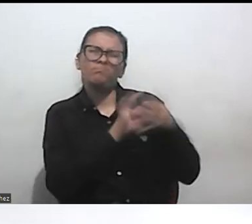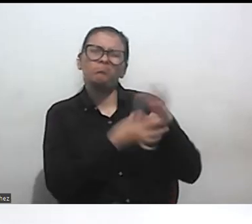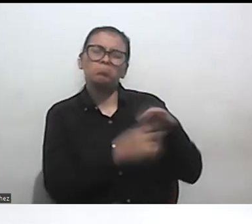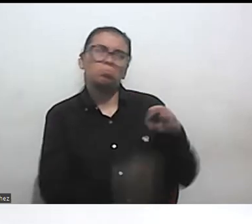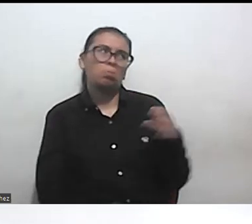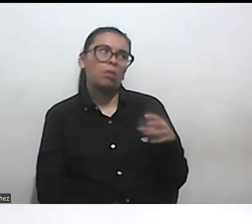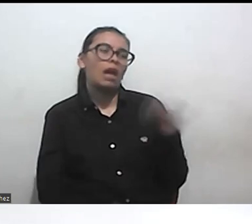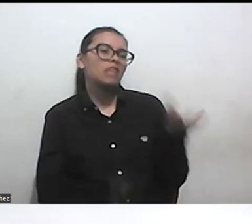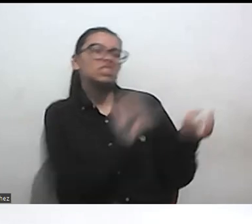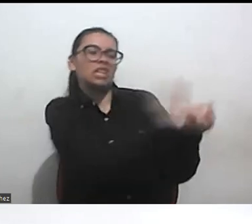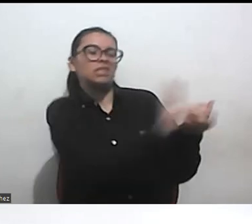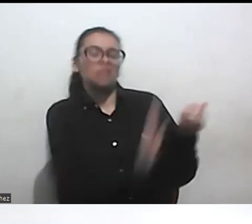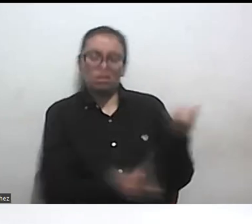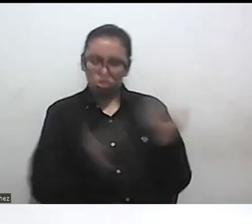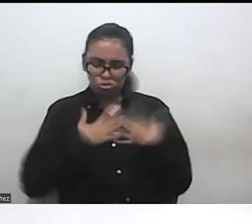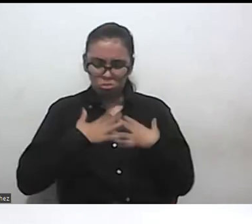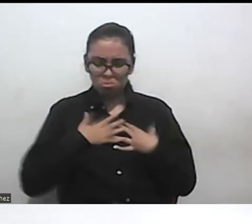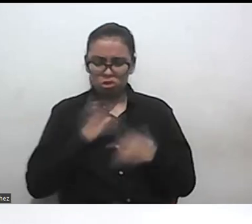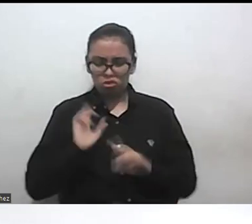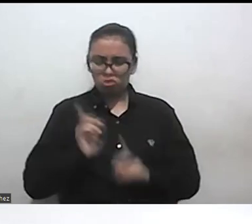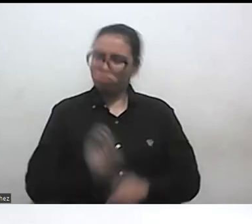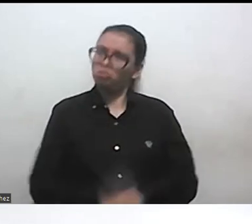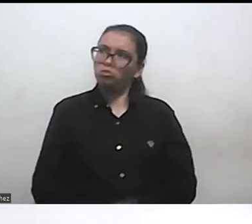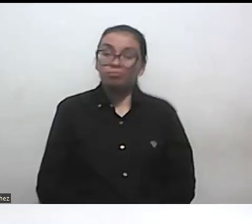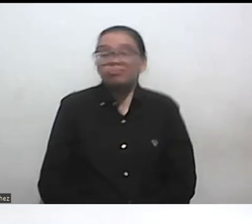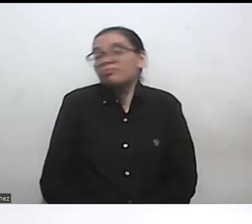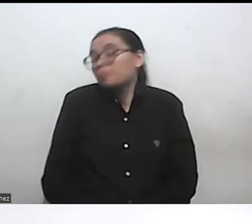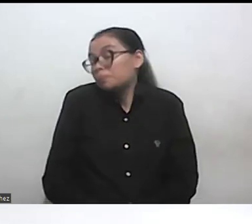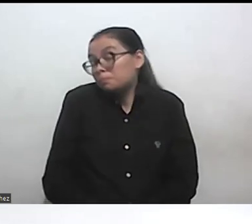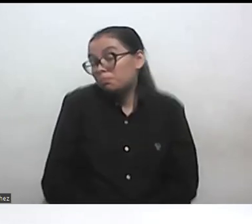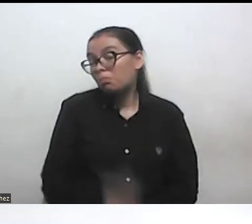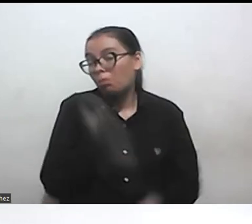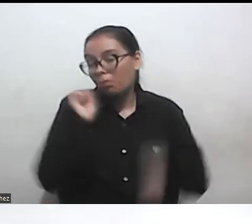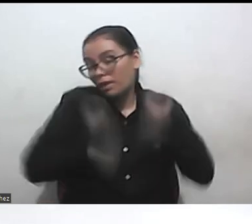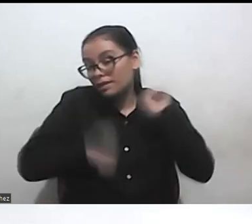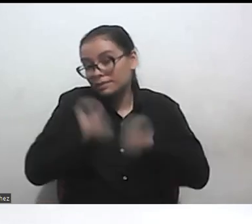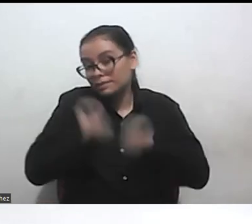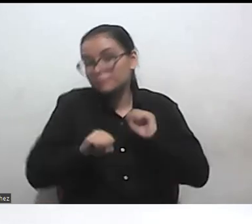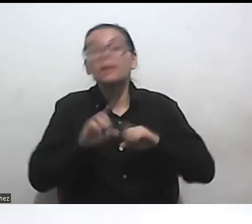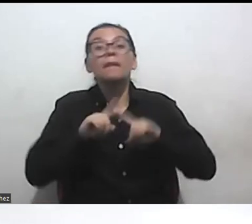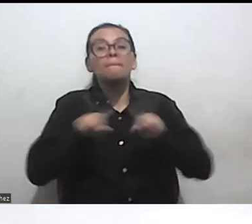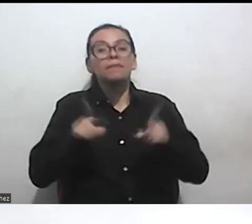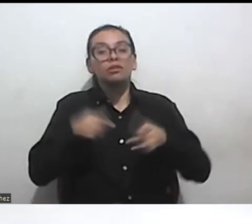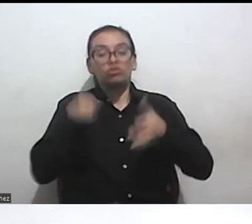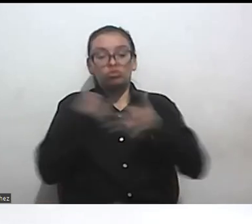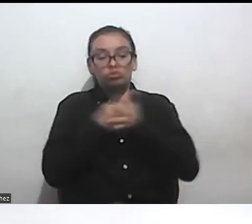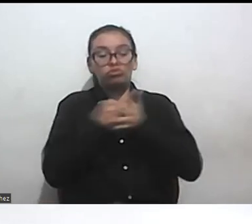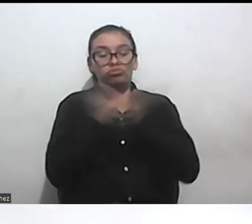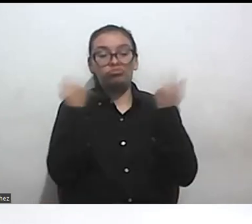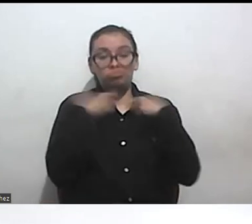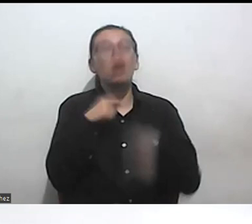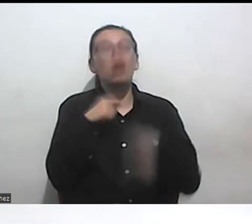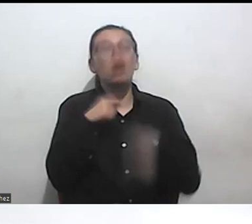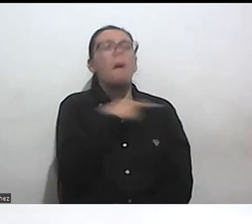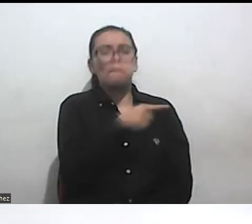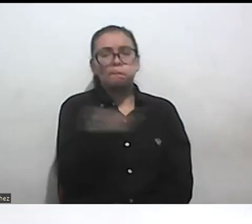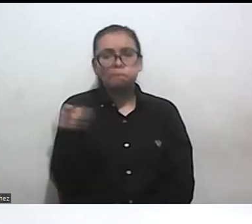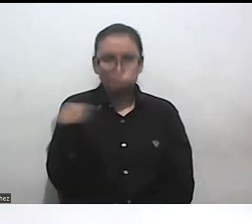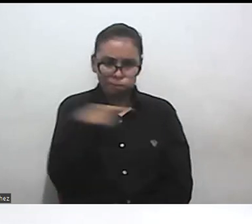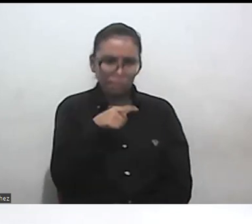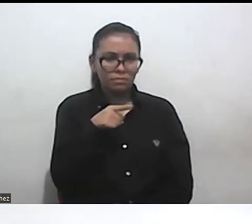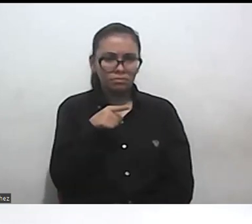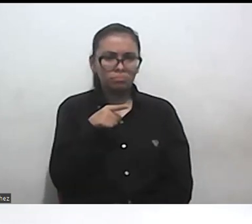experiencia propia sí te puedo decir de que hay en los activismos también eso o sea que la persona se